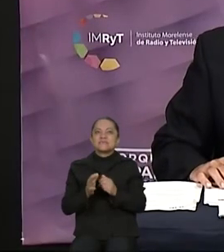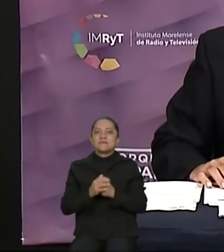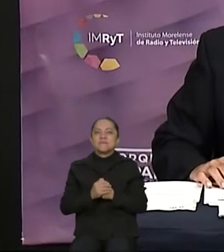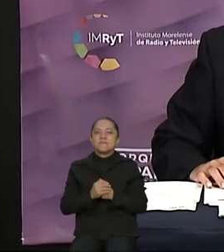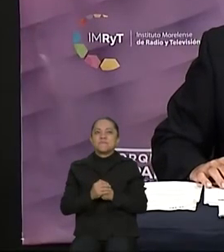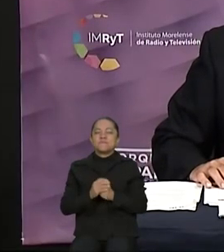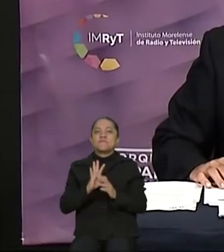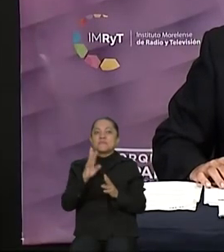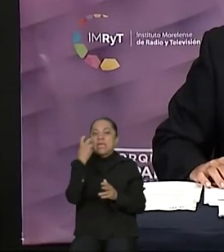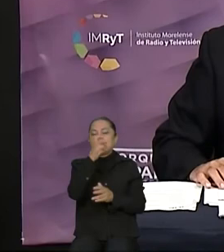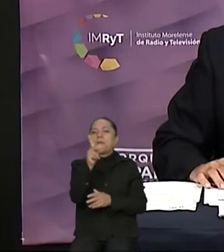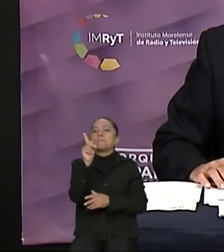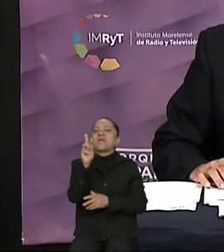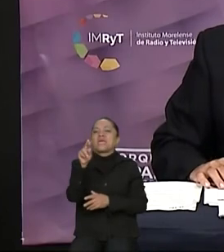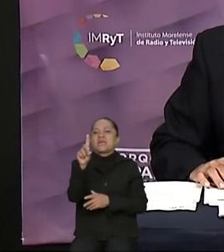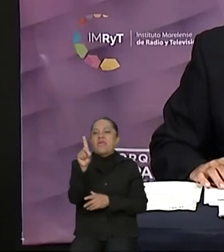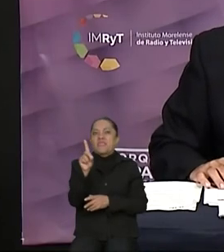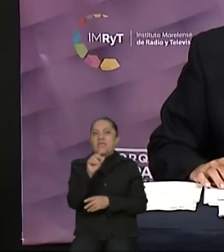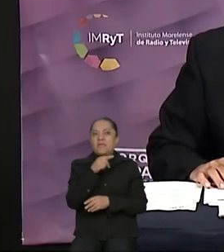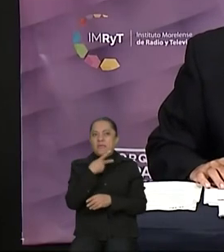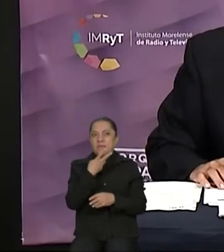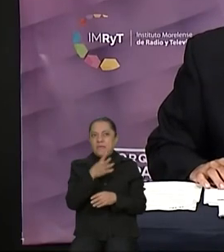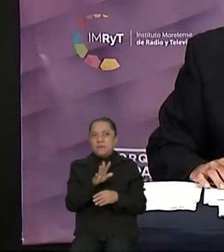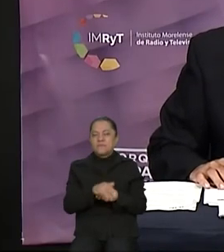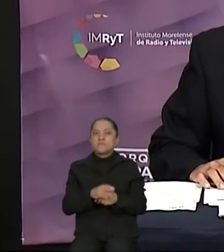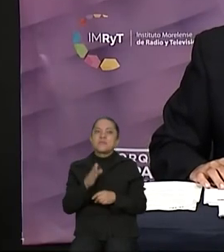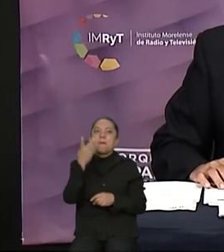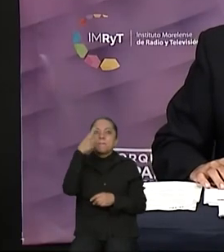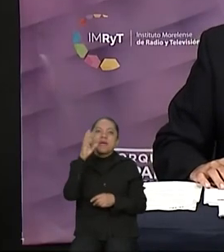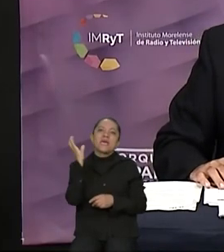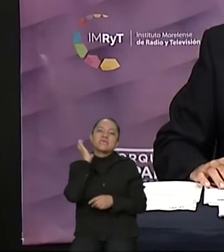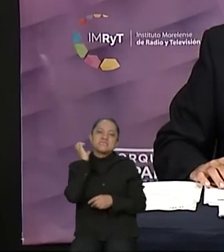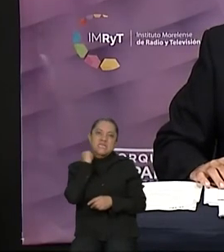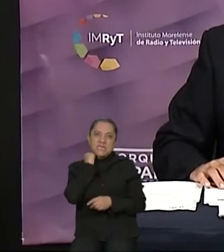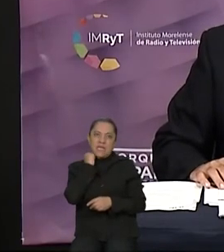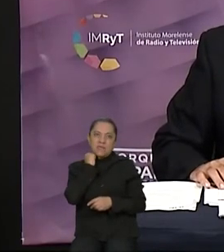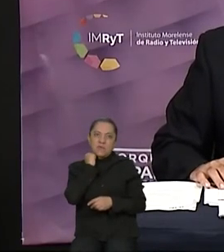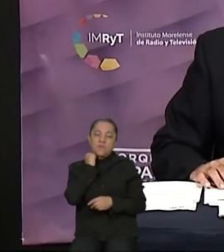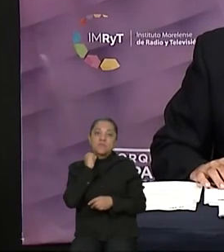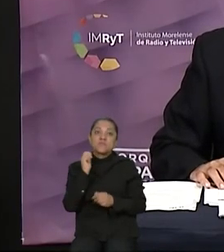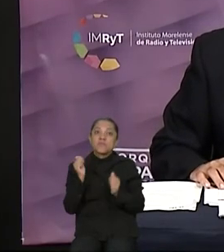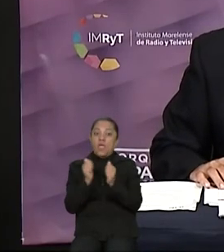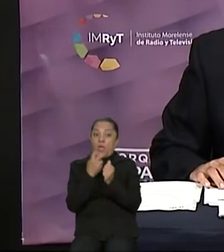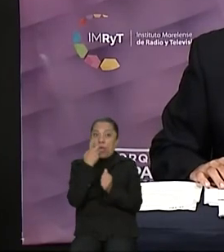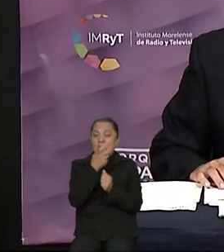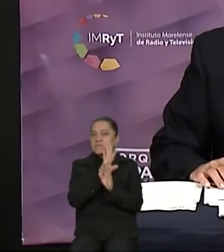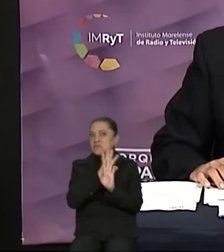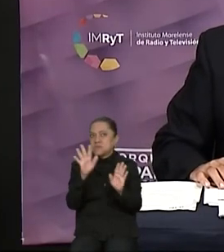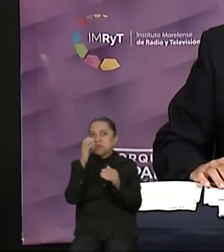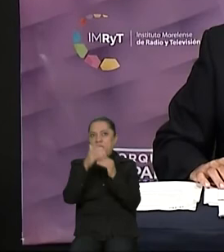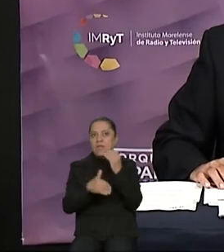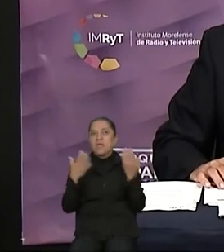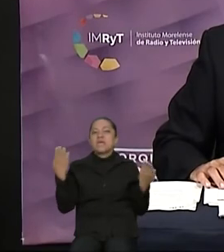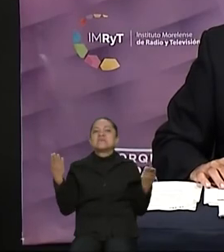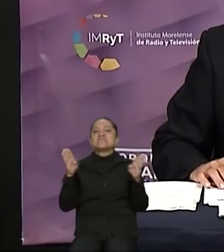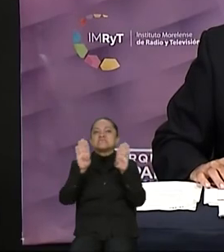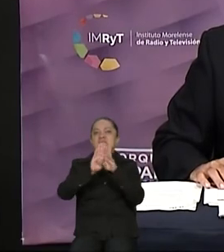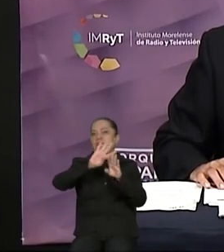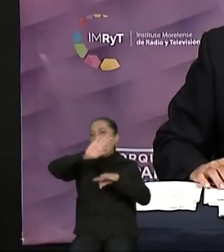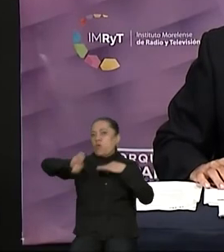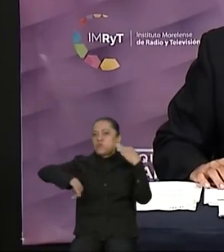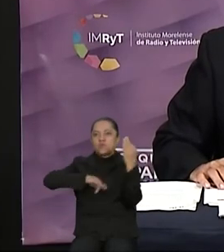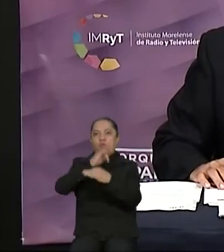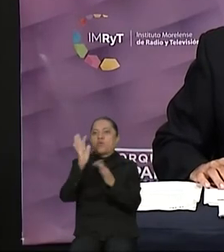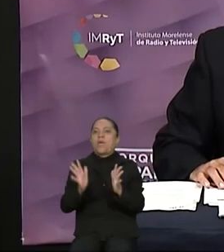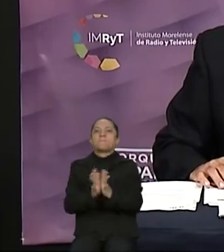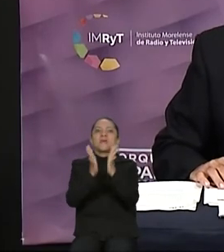Partido de la Revolución Democrática al Senado de la República y con esto cerramos todas las rondas de participación y